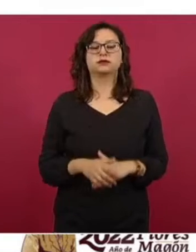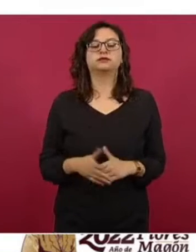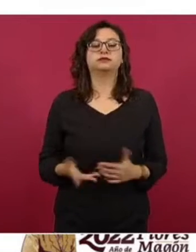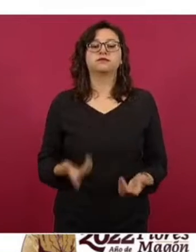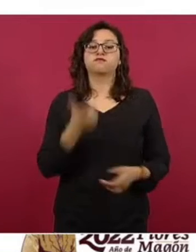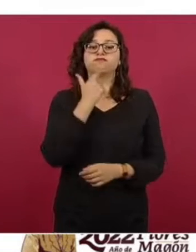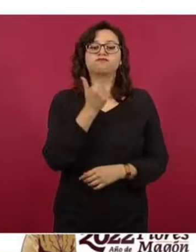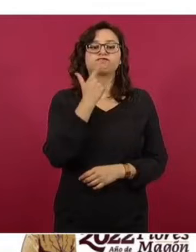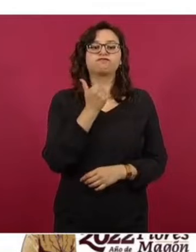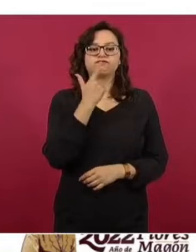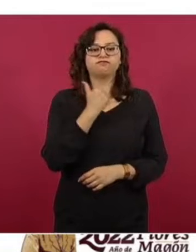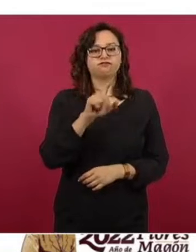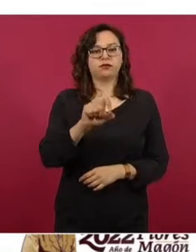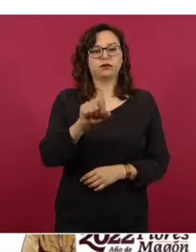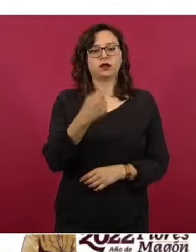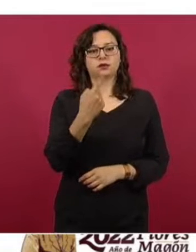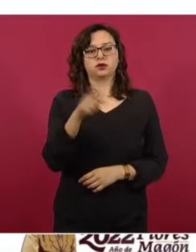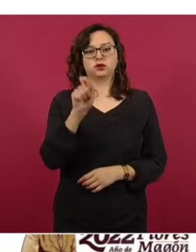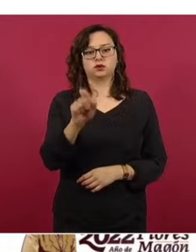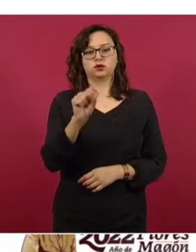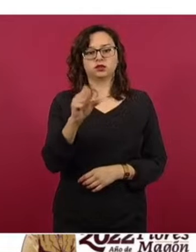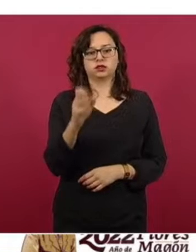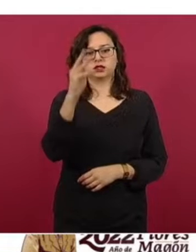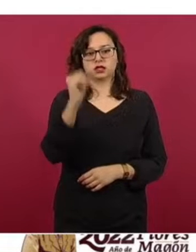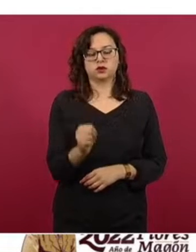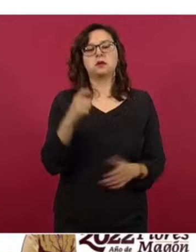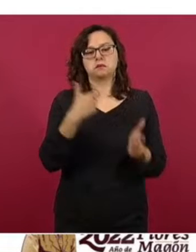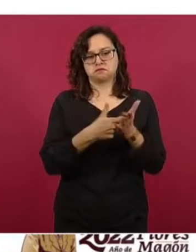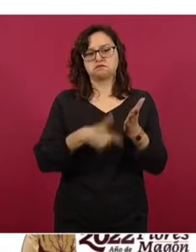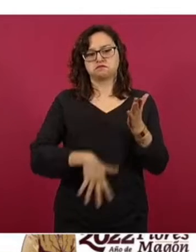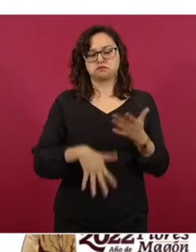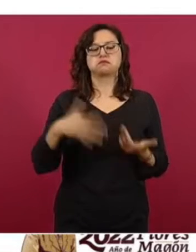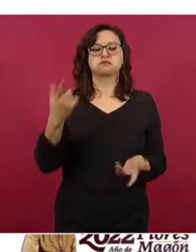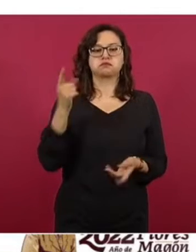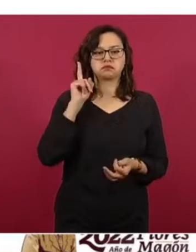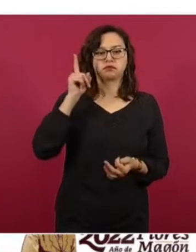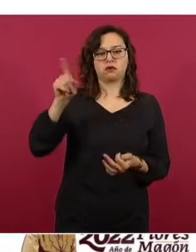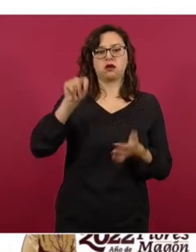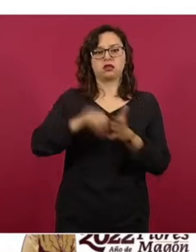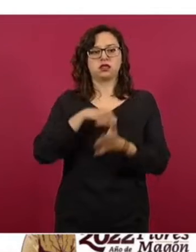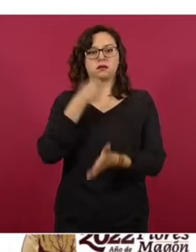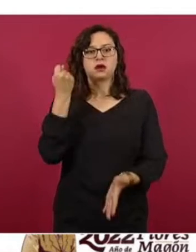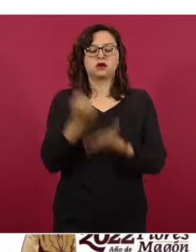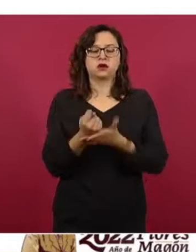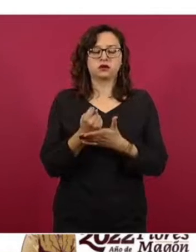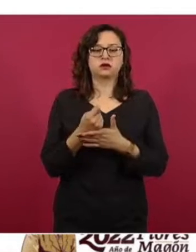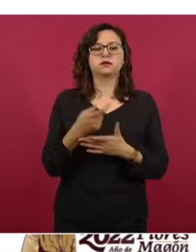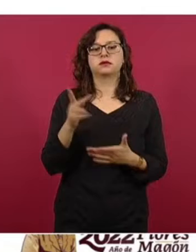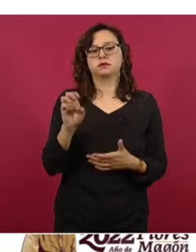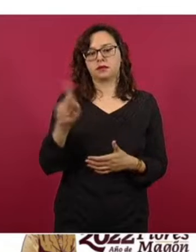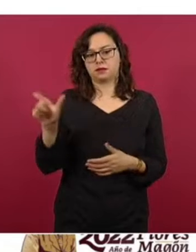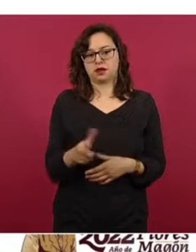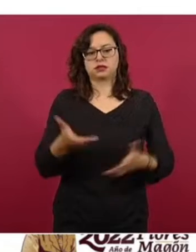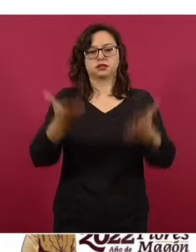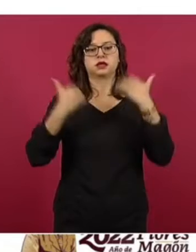En la Premium, 21 pesos con 69 centavos, la más económica, en Altamira, Tamaulipas de Franquicia Pemex y